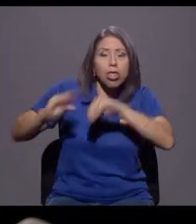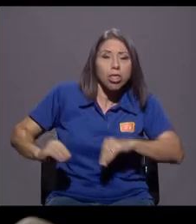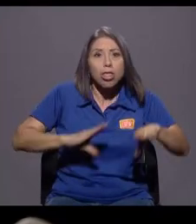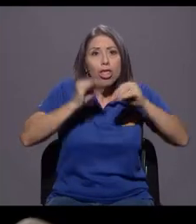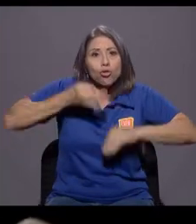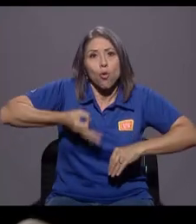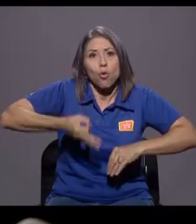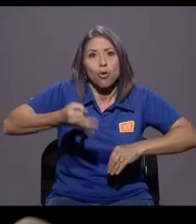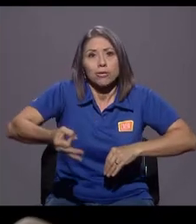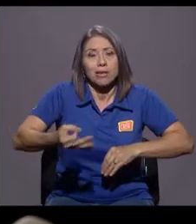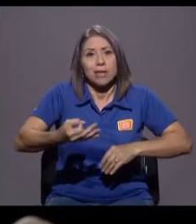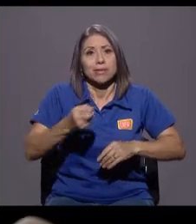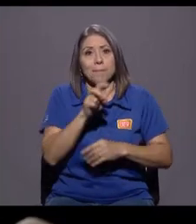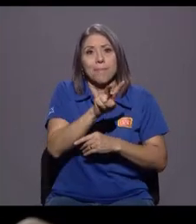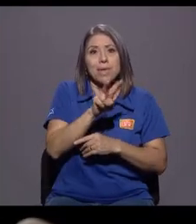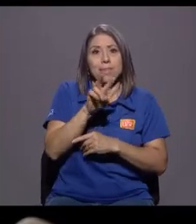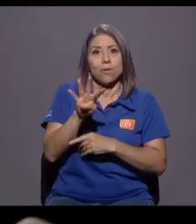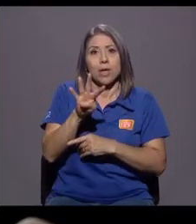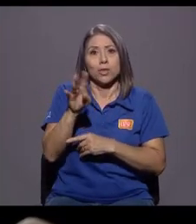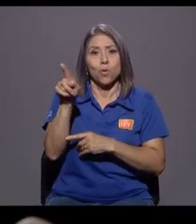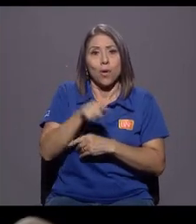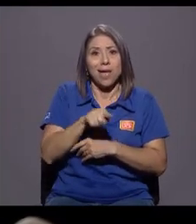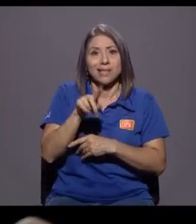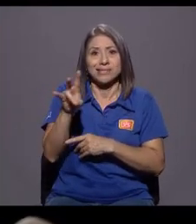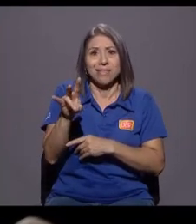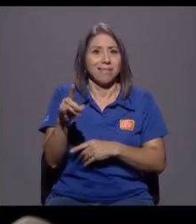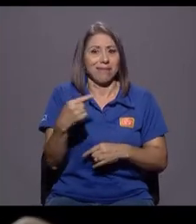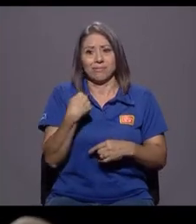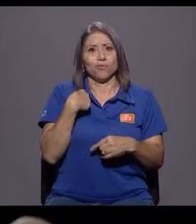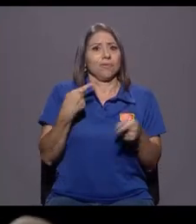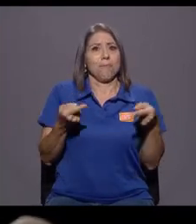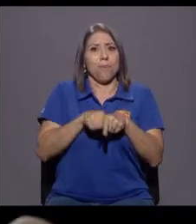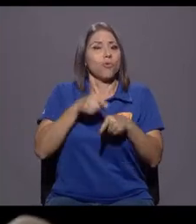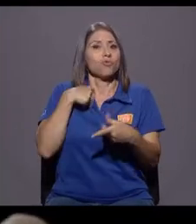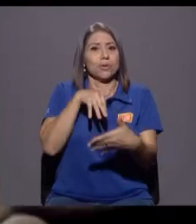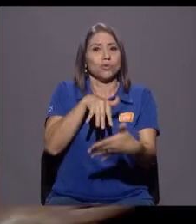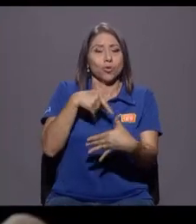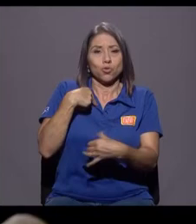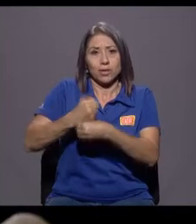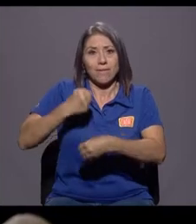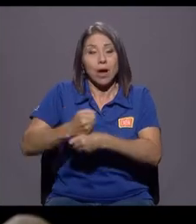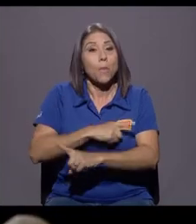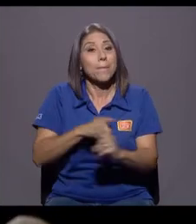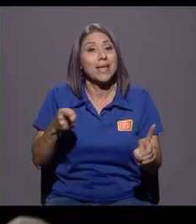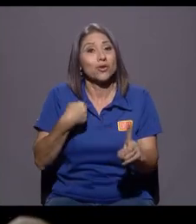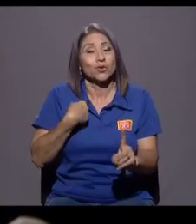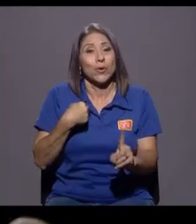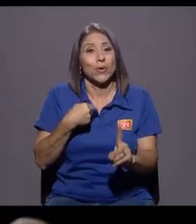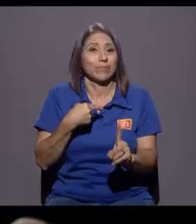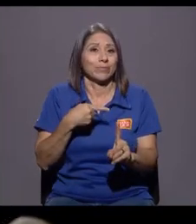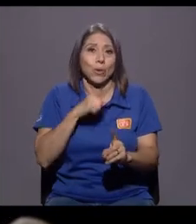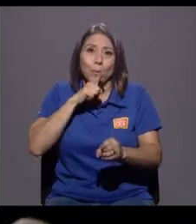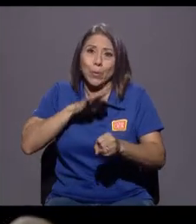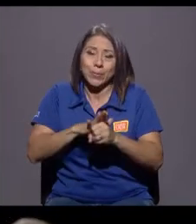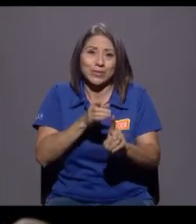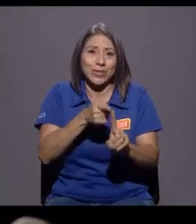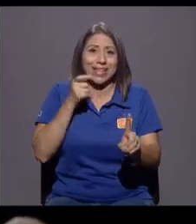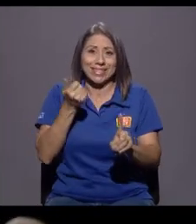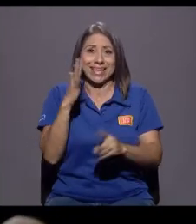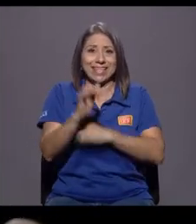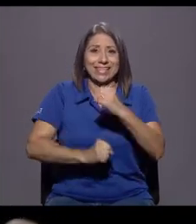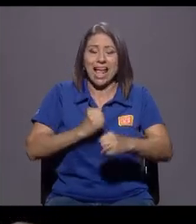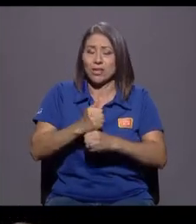No es fácil. Sin embargo, mi compromiso lo he tenido desde que tengo 15 años, soy activista. He estado